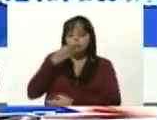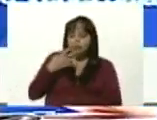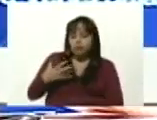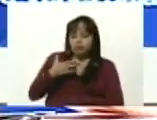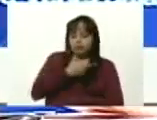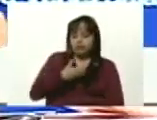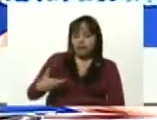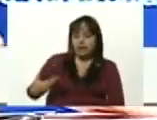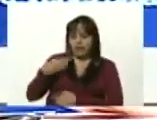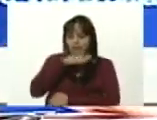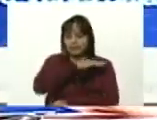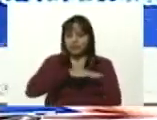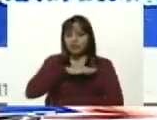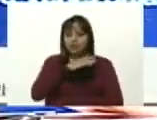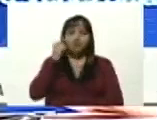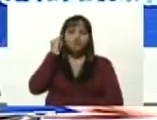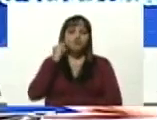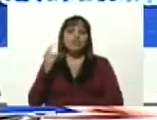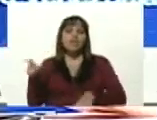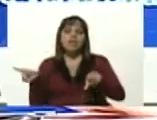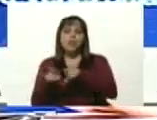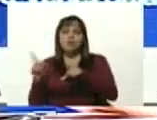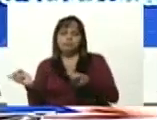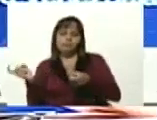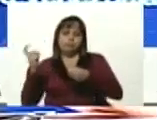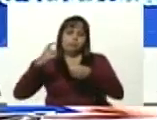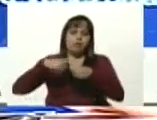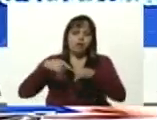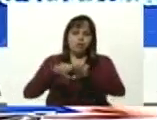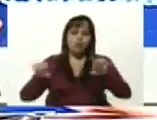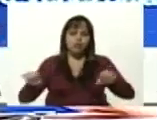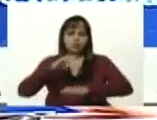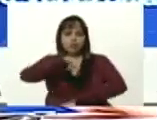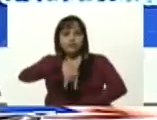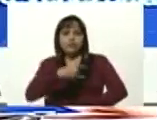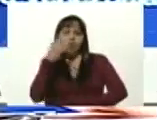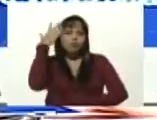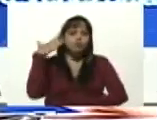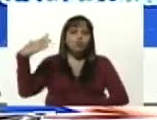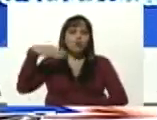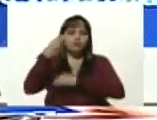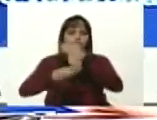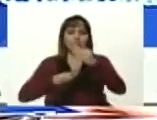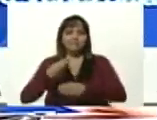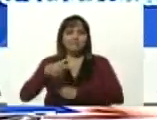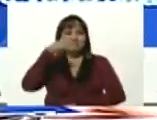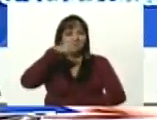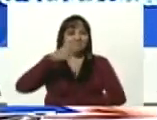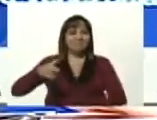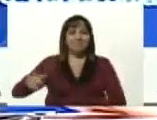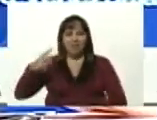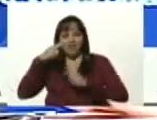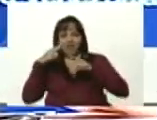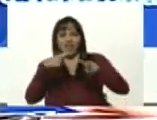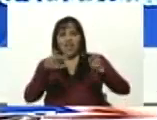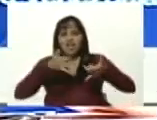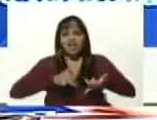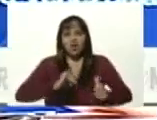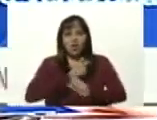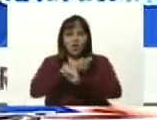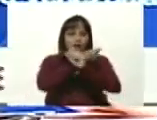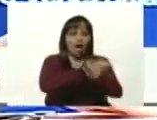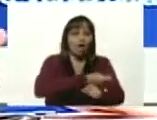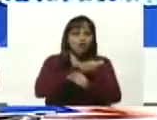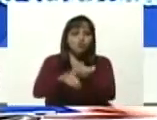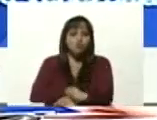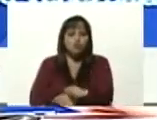es el milagro de la inclusión en educación universitaria, un sueño y aspiración de nuestro pueblo en ver a sus hijos graduados en una